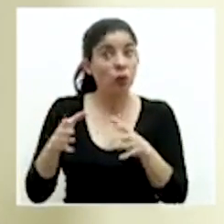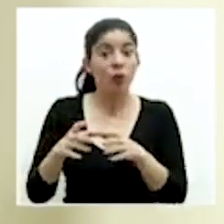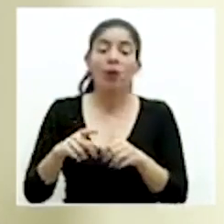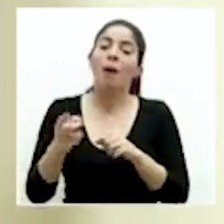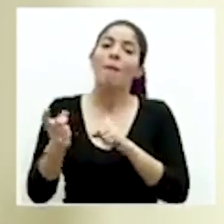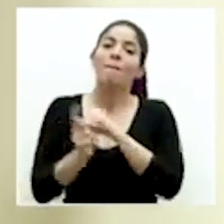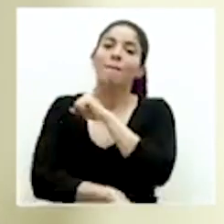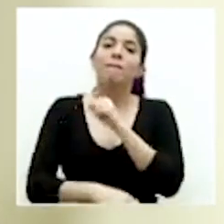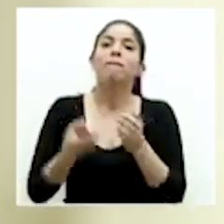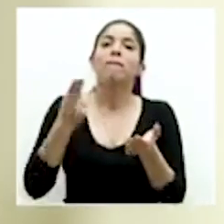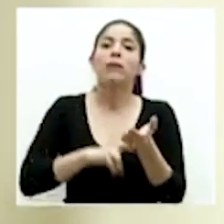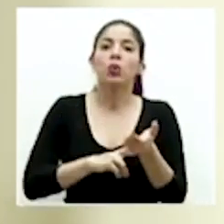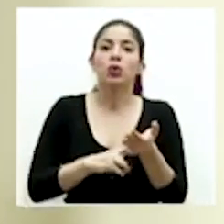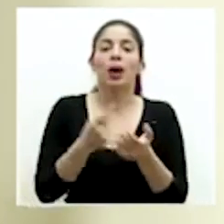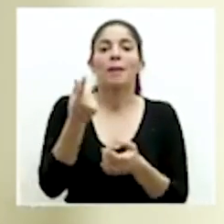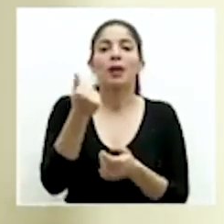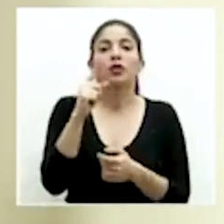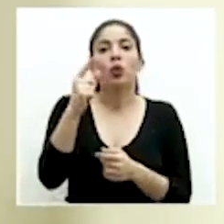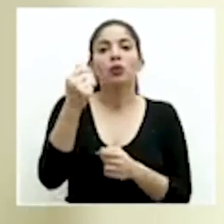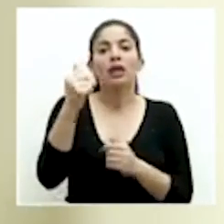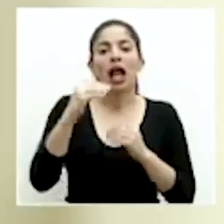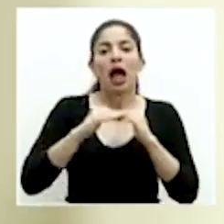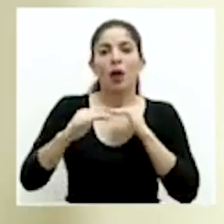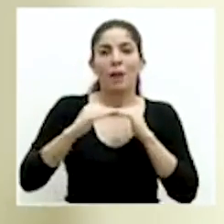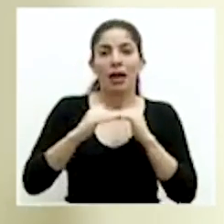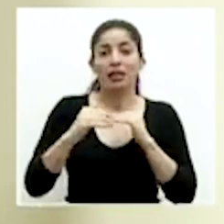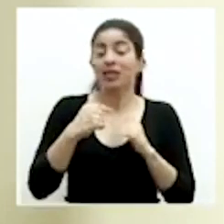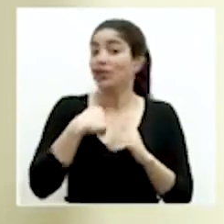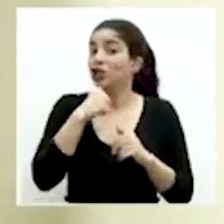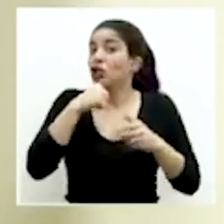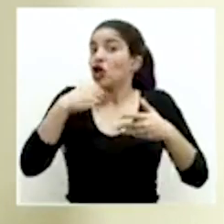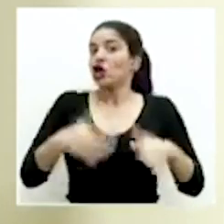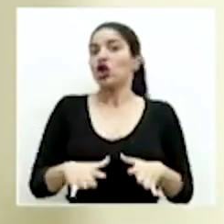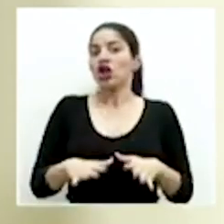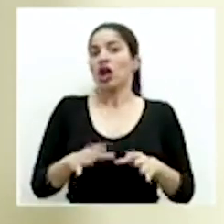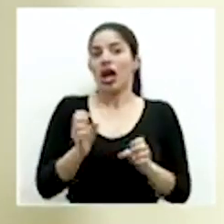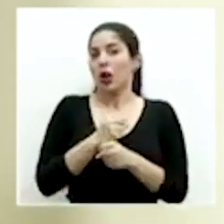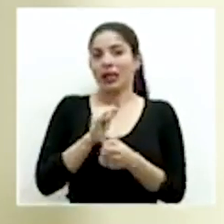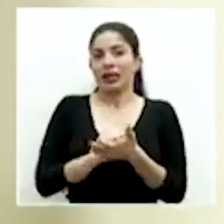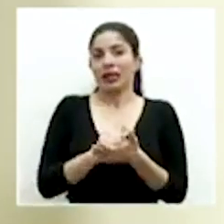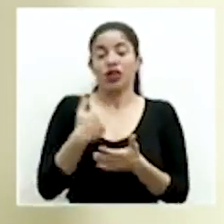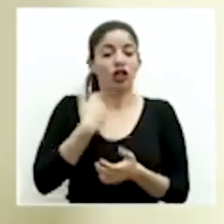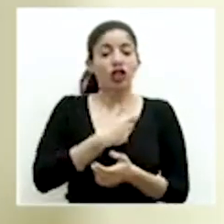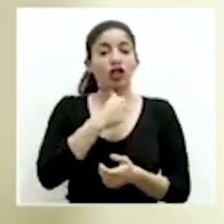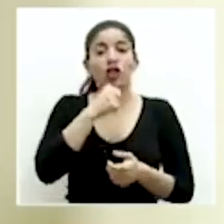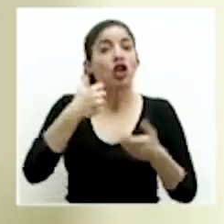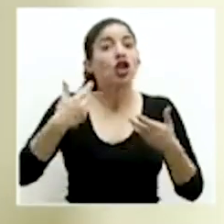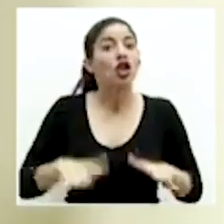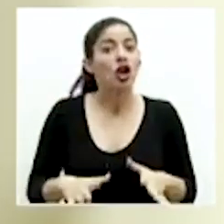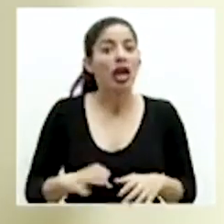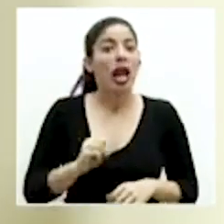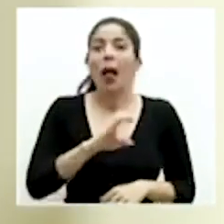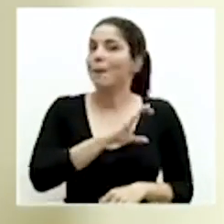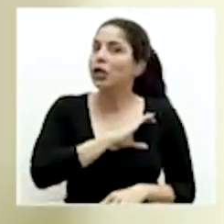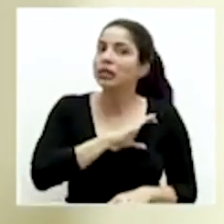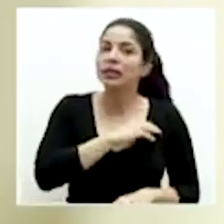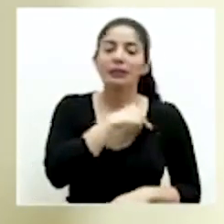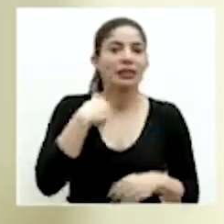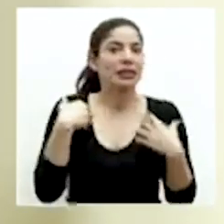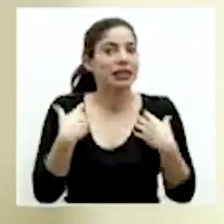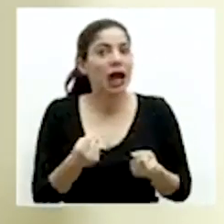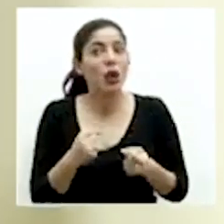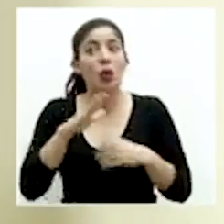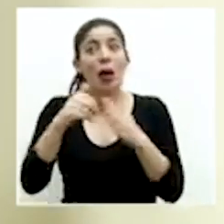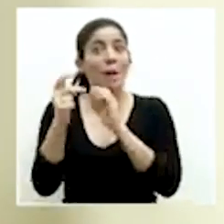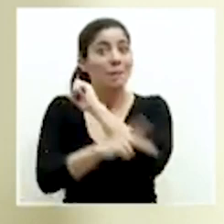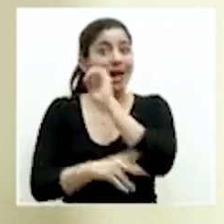multarlos con un salario base. No quiero llegar a tener que hacer esto. No queremos ni la fuerza pública, ni el Ministerio de Salud, ni